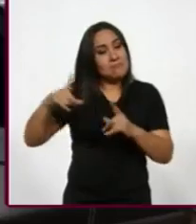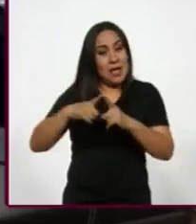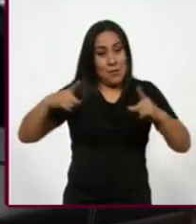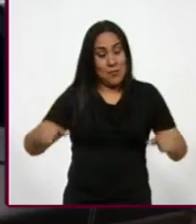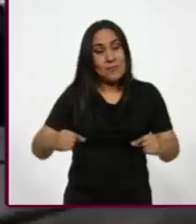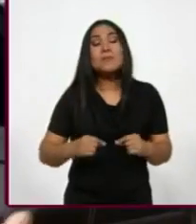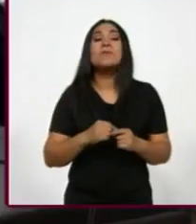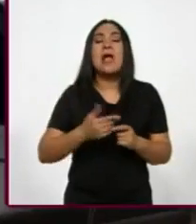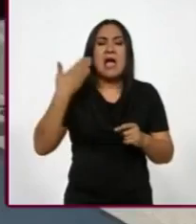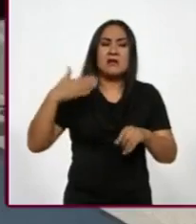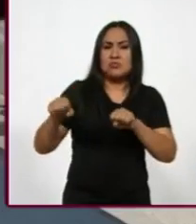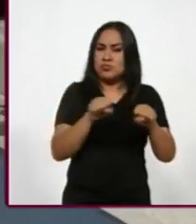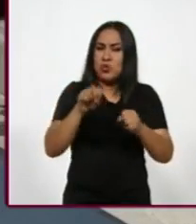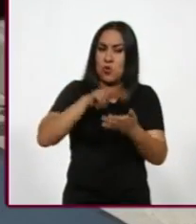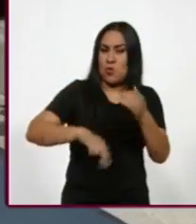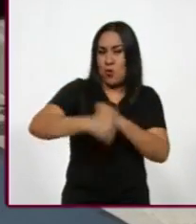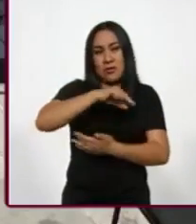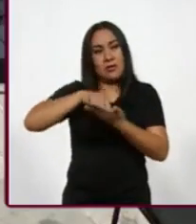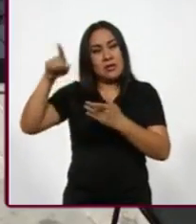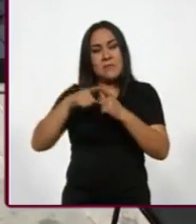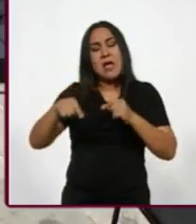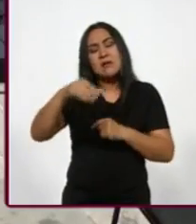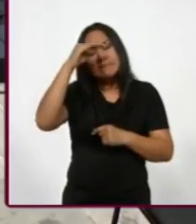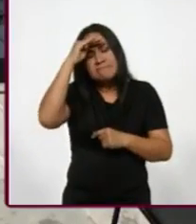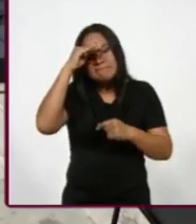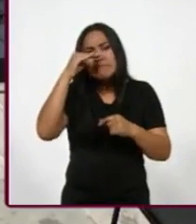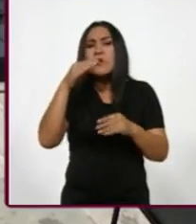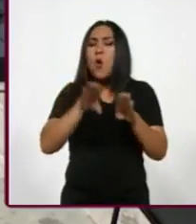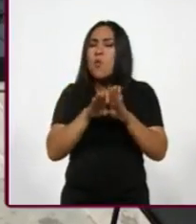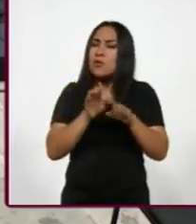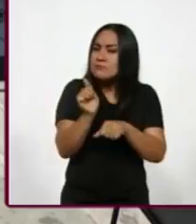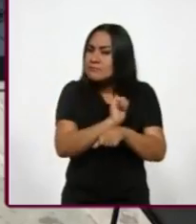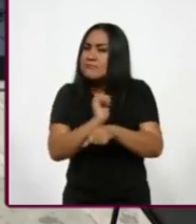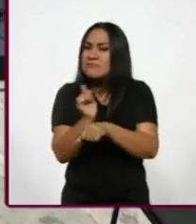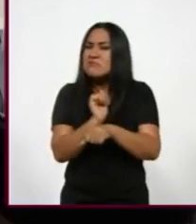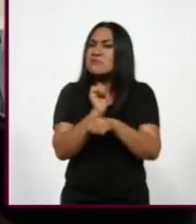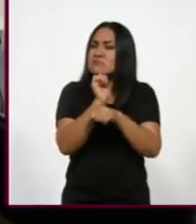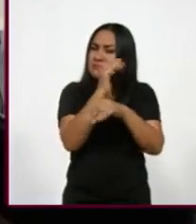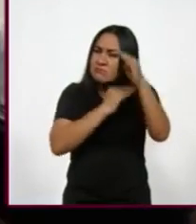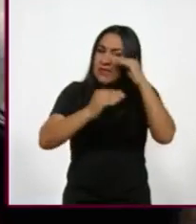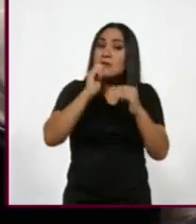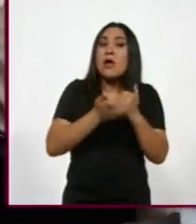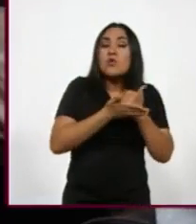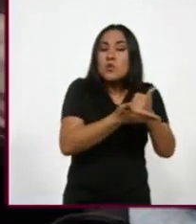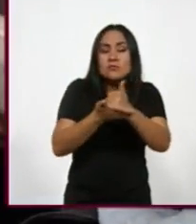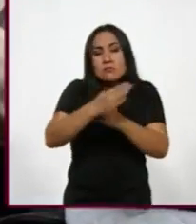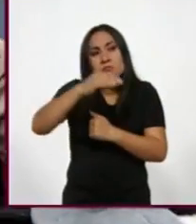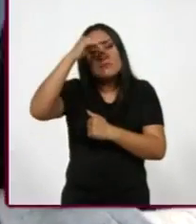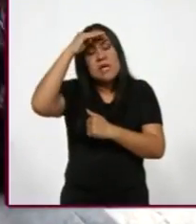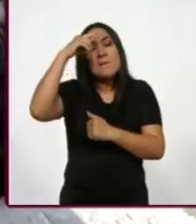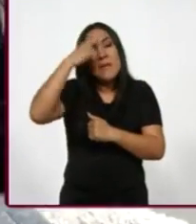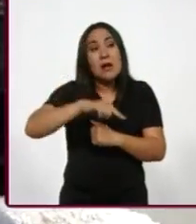que después del terremoto del 2011 en Japón hizo una reflexión y un ejercicio escénico para ayudar a la reflexión y a la